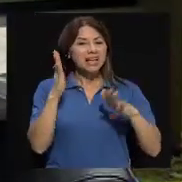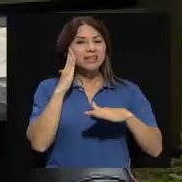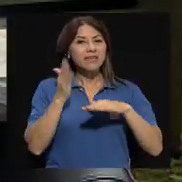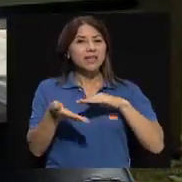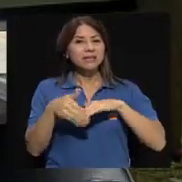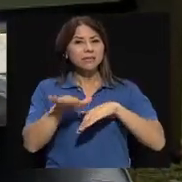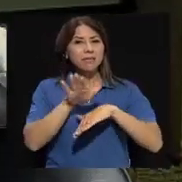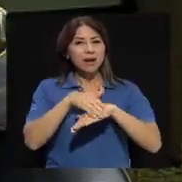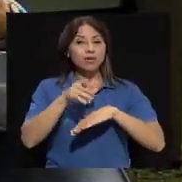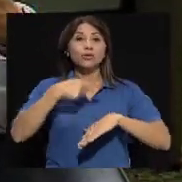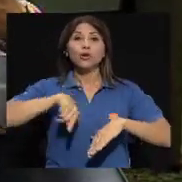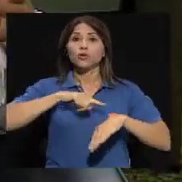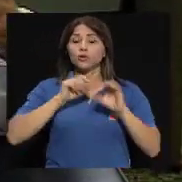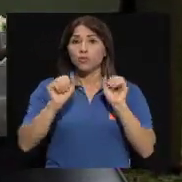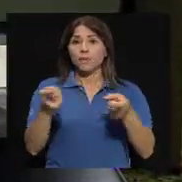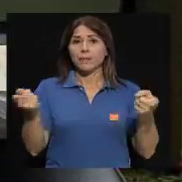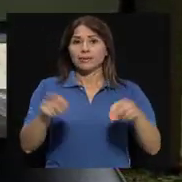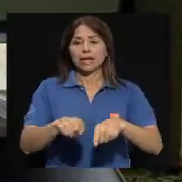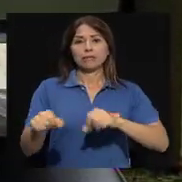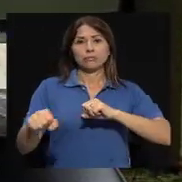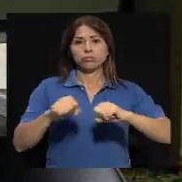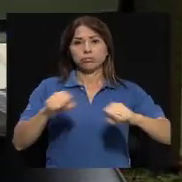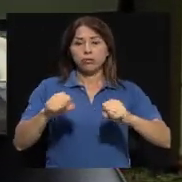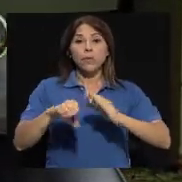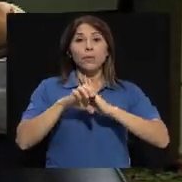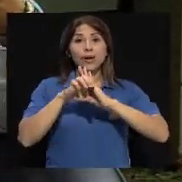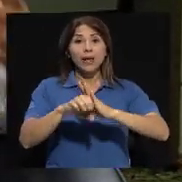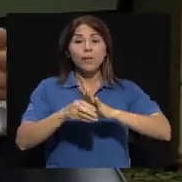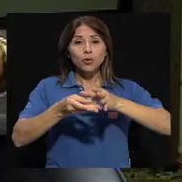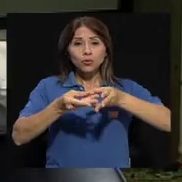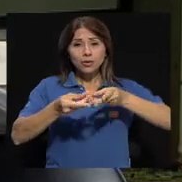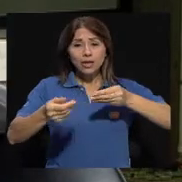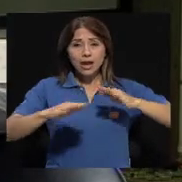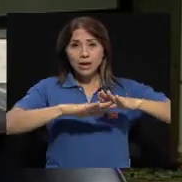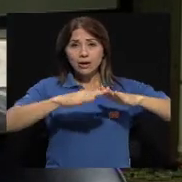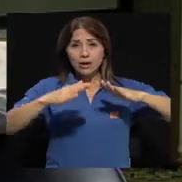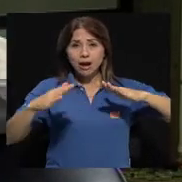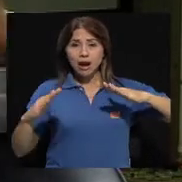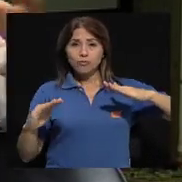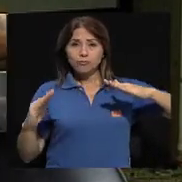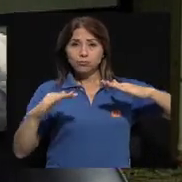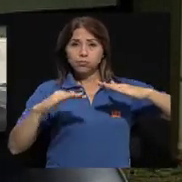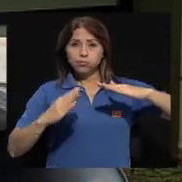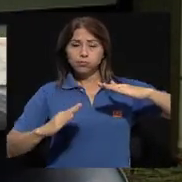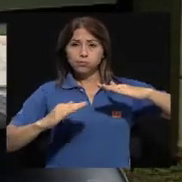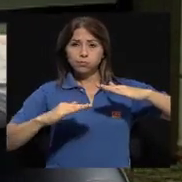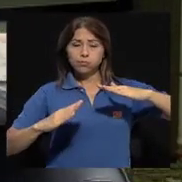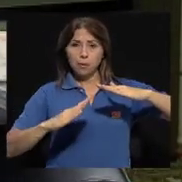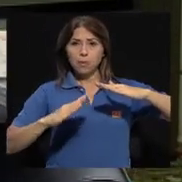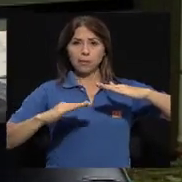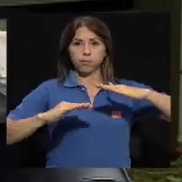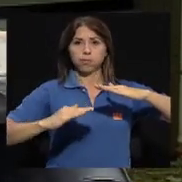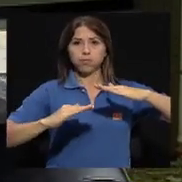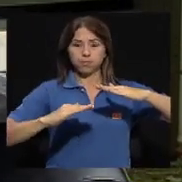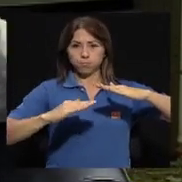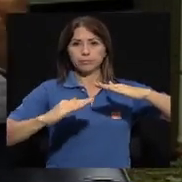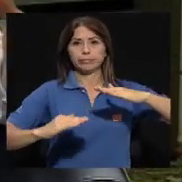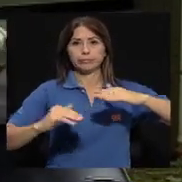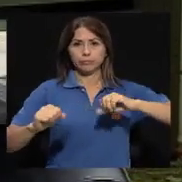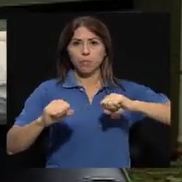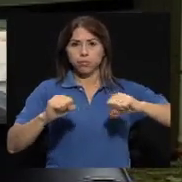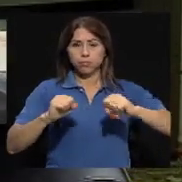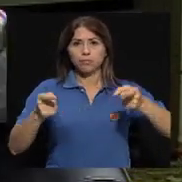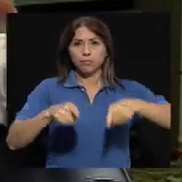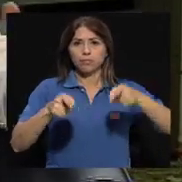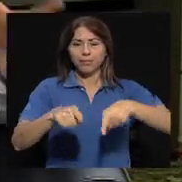sísmicas, que estamos sobre una zona donde hay subducción de cinco placas tectónicas, ¿verdad?, no solamente Caribe y